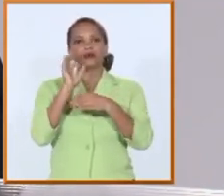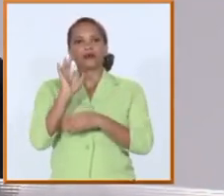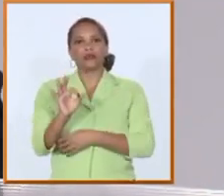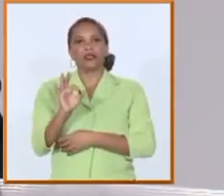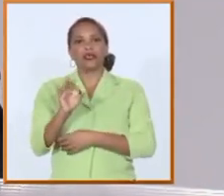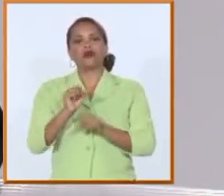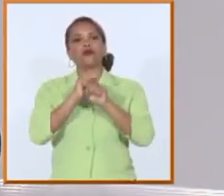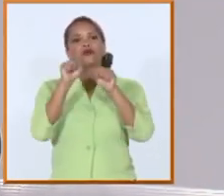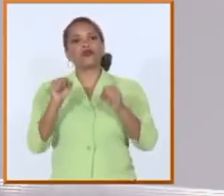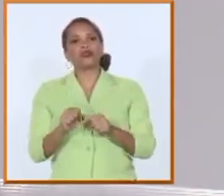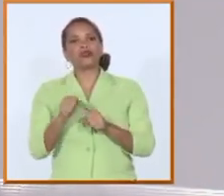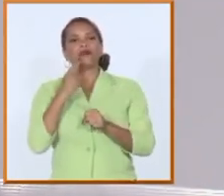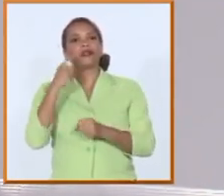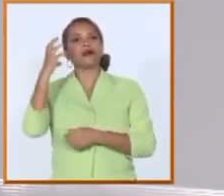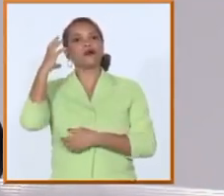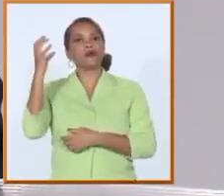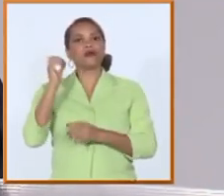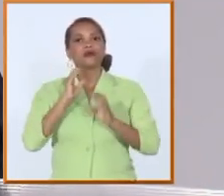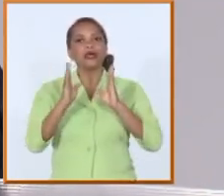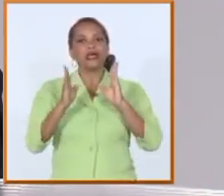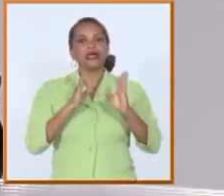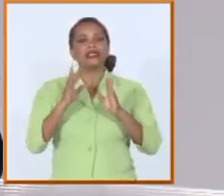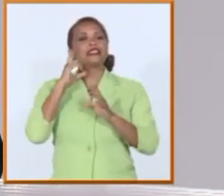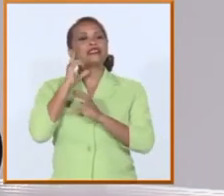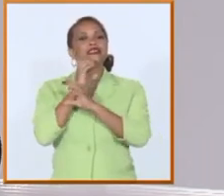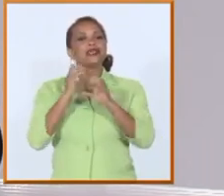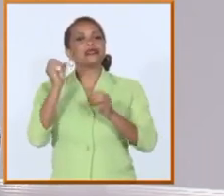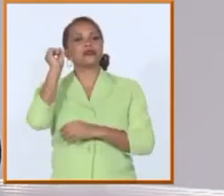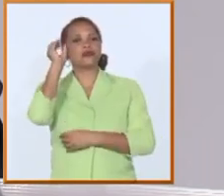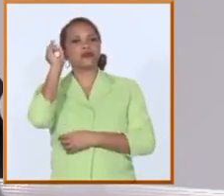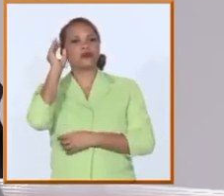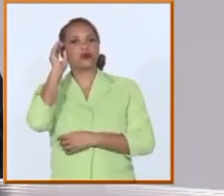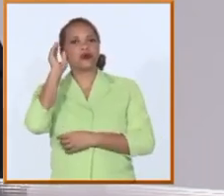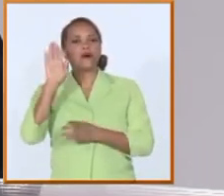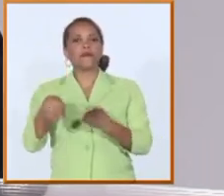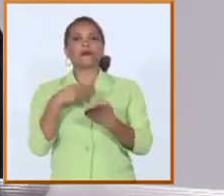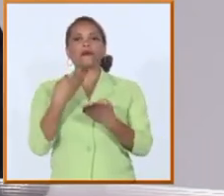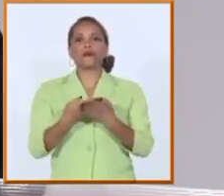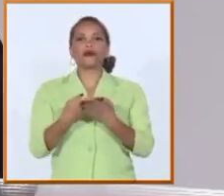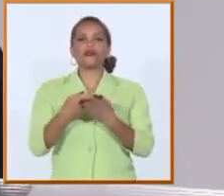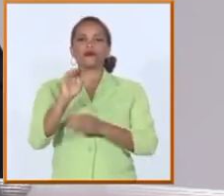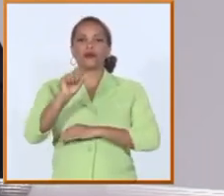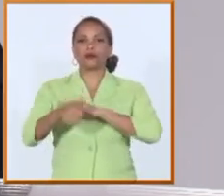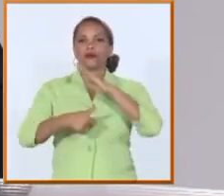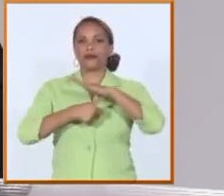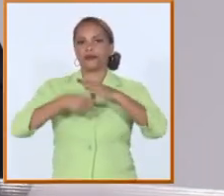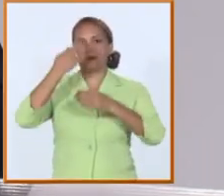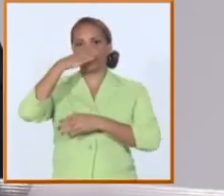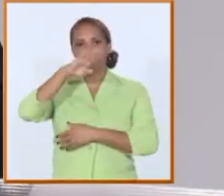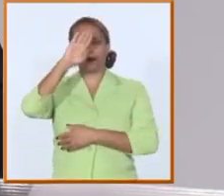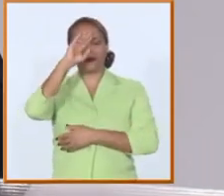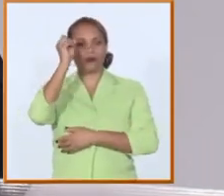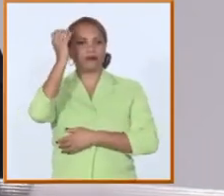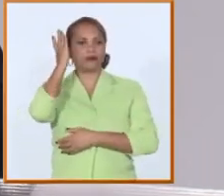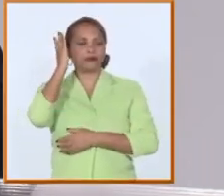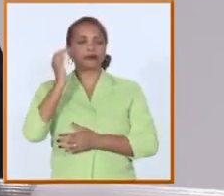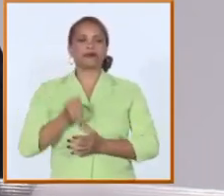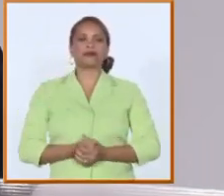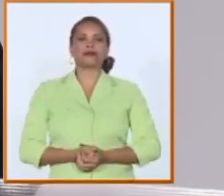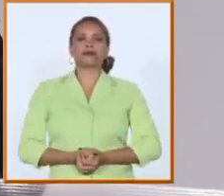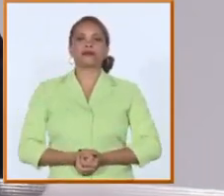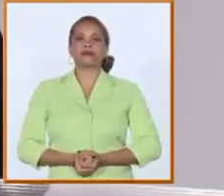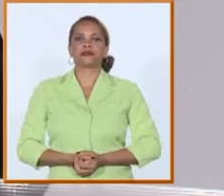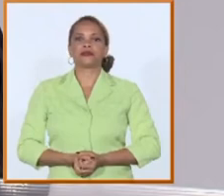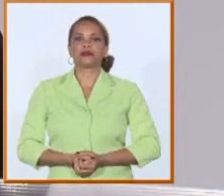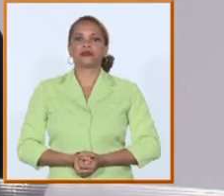sistema de gestión de gobierno basado en ciencia e innovación propuesto por el doctor Díaz-Canel presidente y primer secretario en